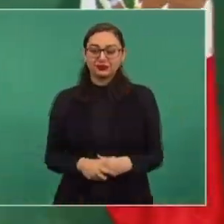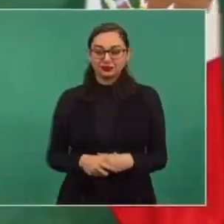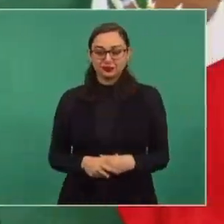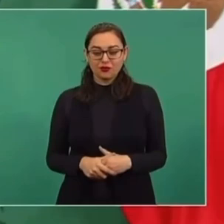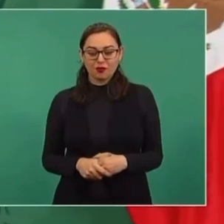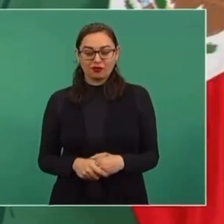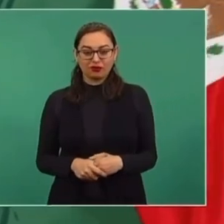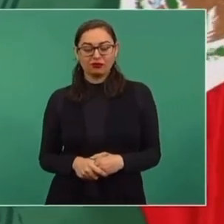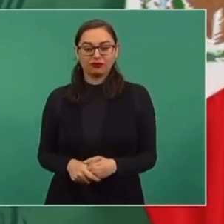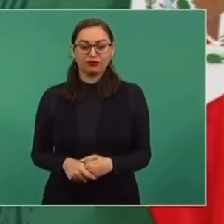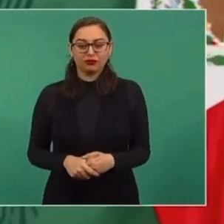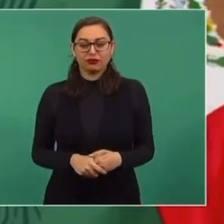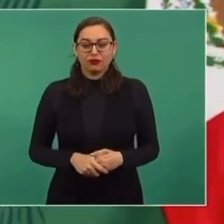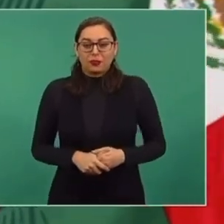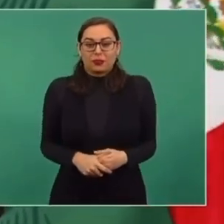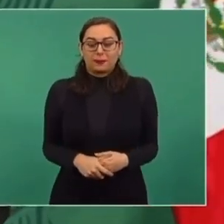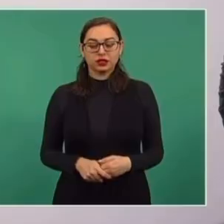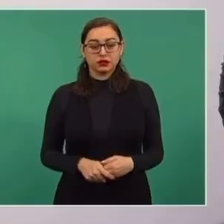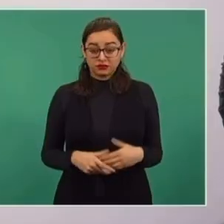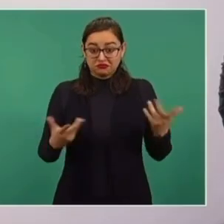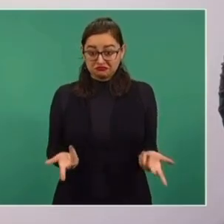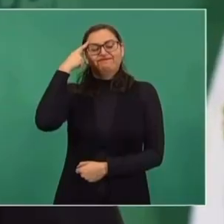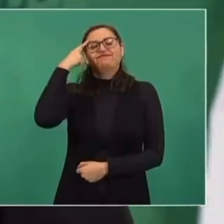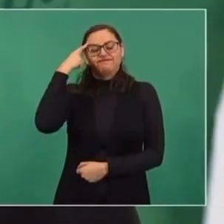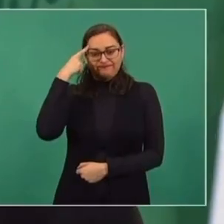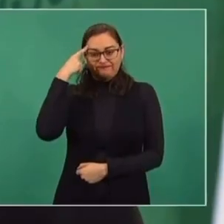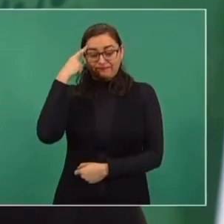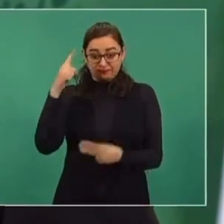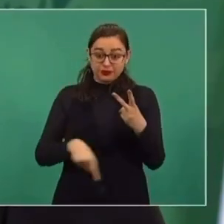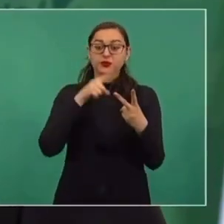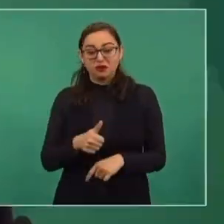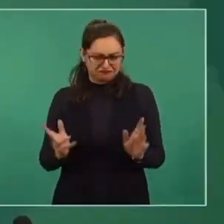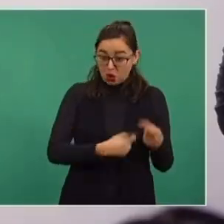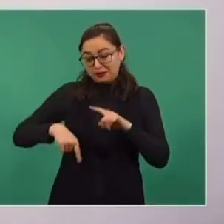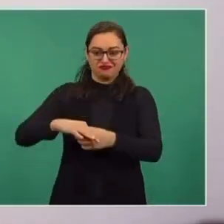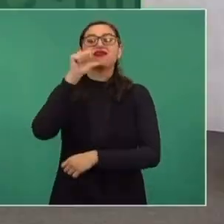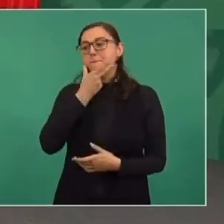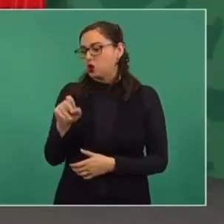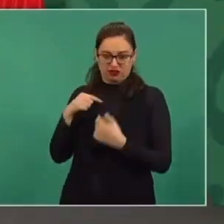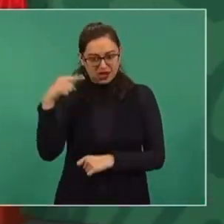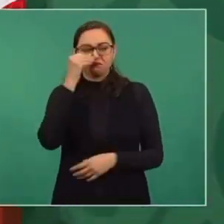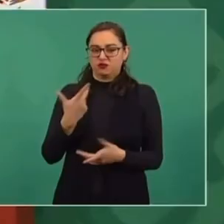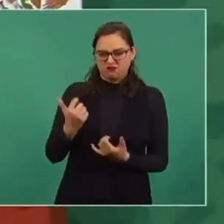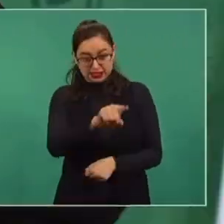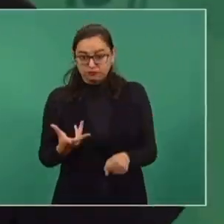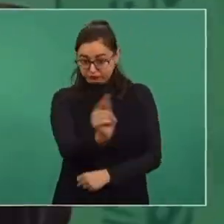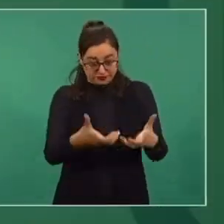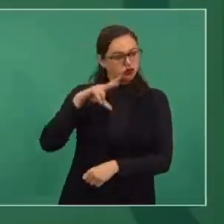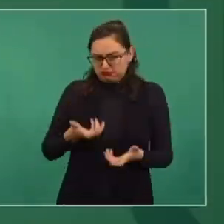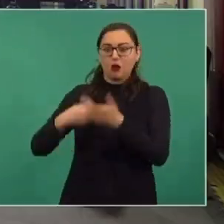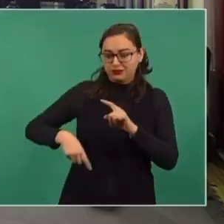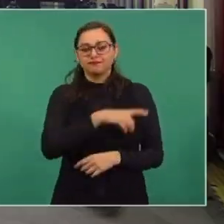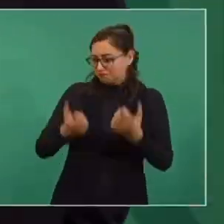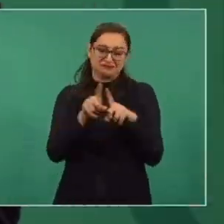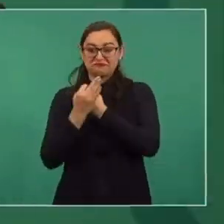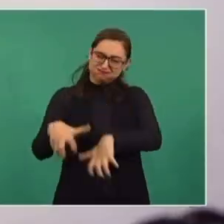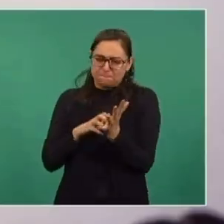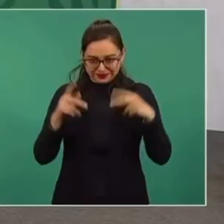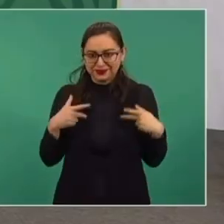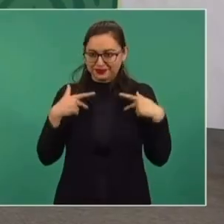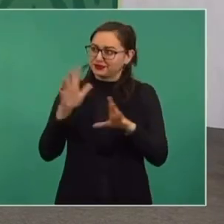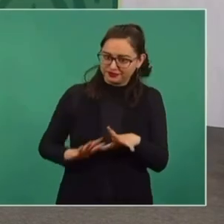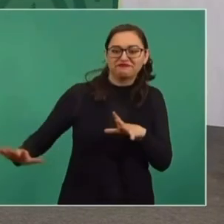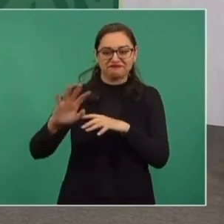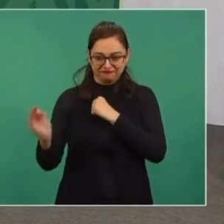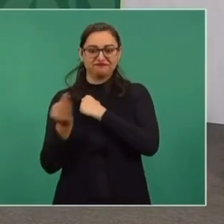iba a pensar que yo no estaba involucrado? Y el segundo fue el desafuero. Les voy a adorar la píldora de